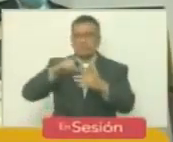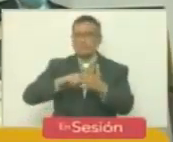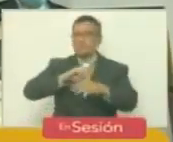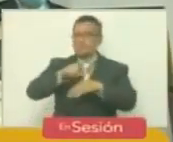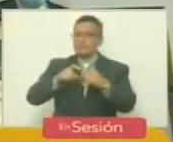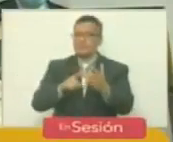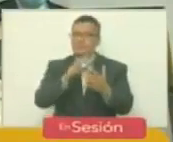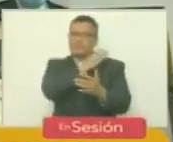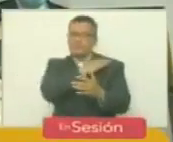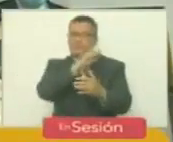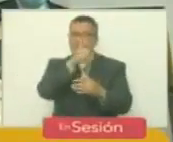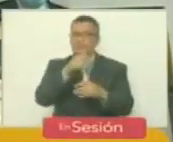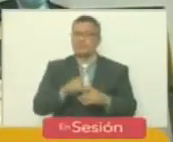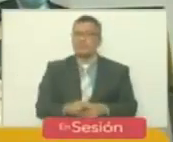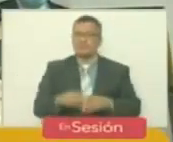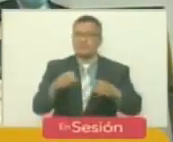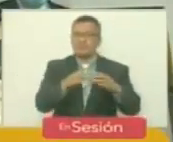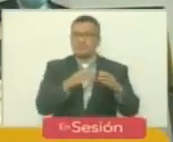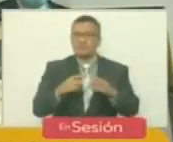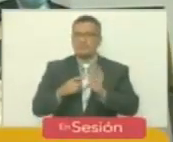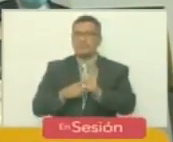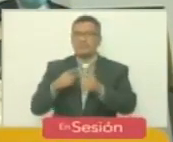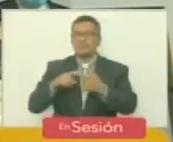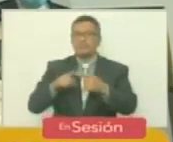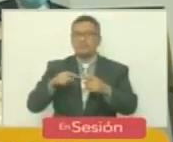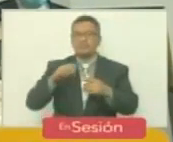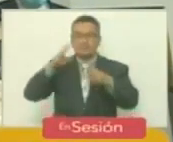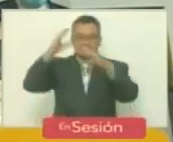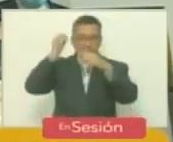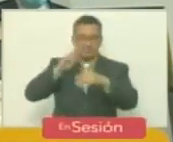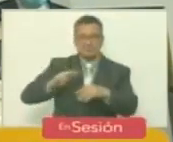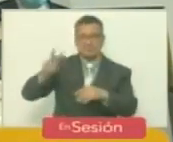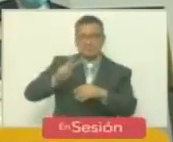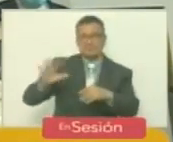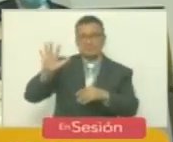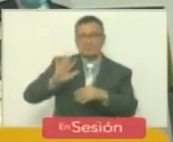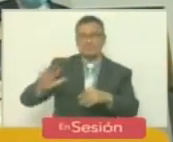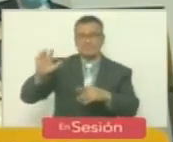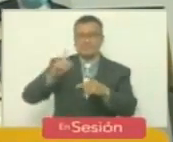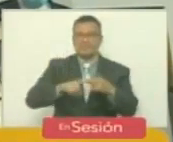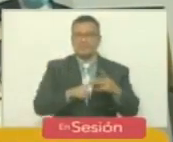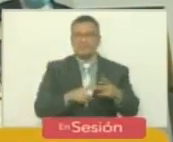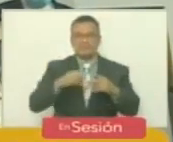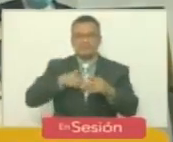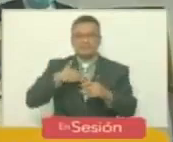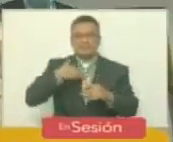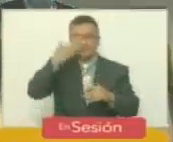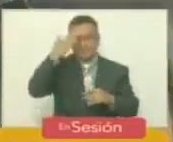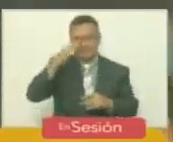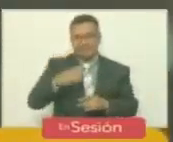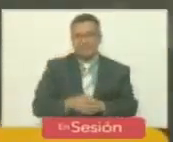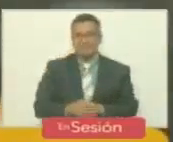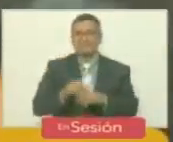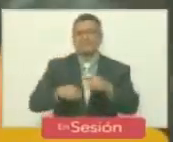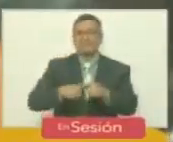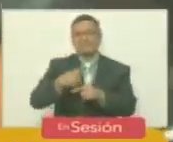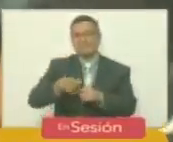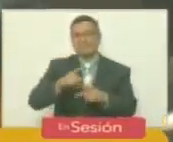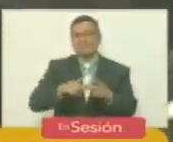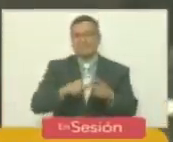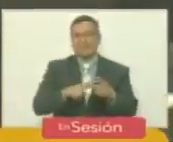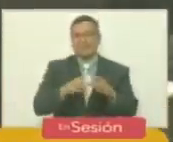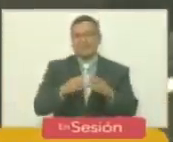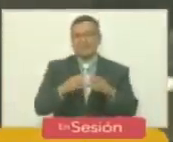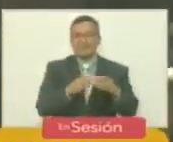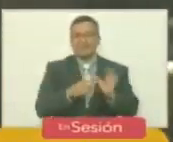plenipotenciario de la República Bolivariana de Venezuela ante la República Árabe Siria. Seguidamente, el presidente